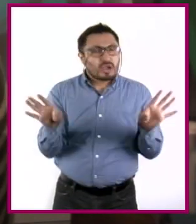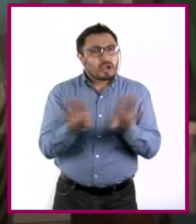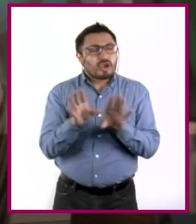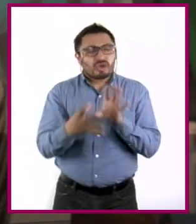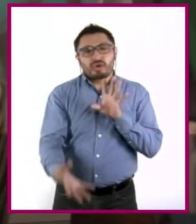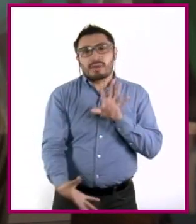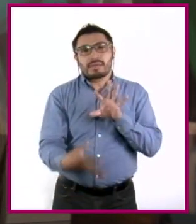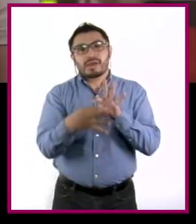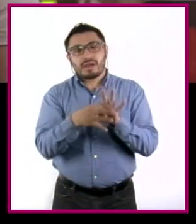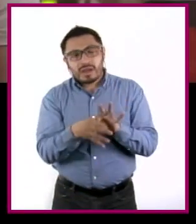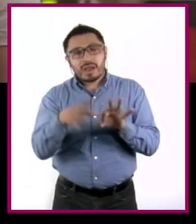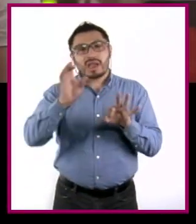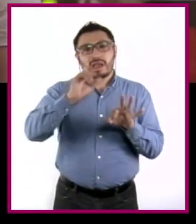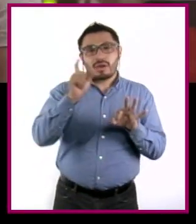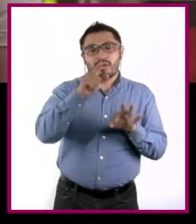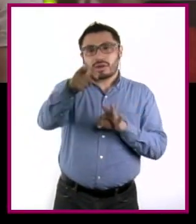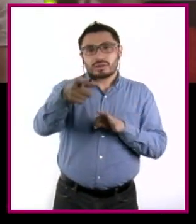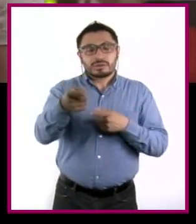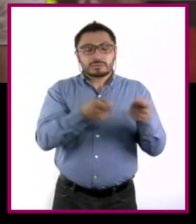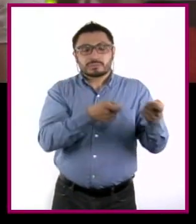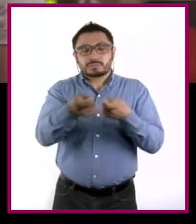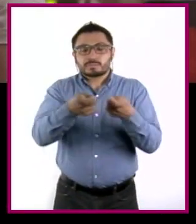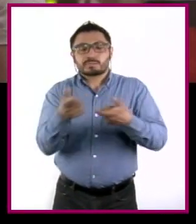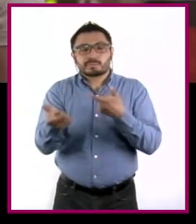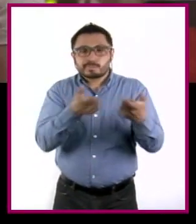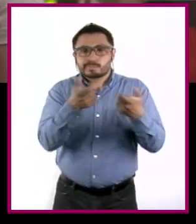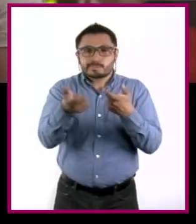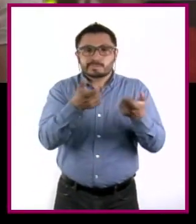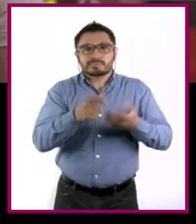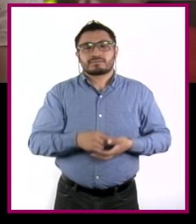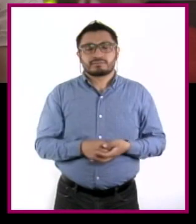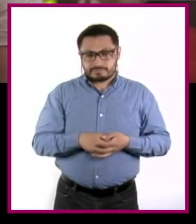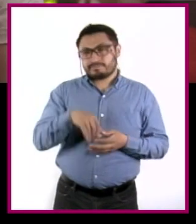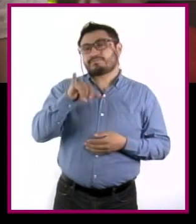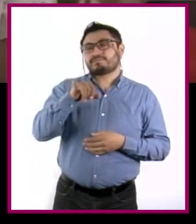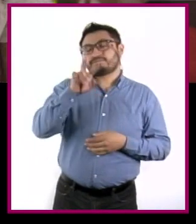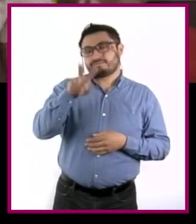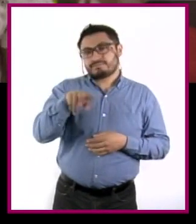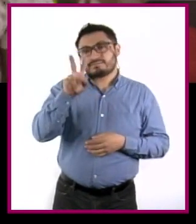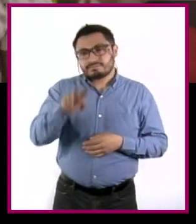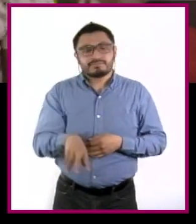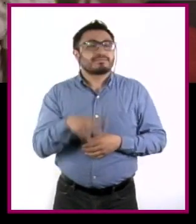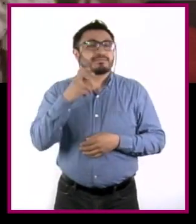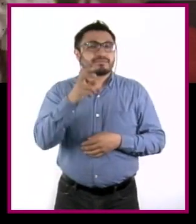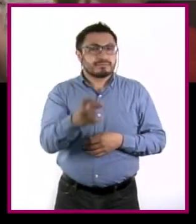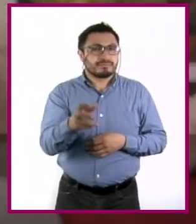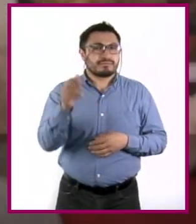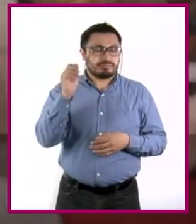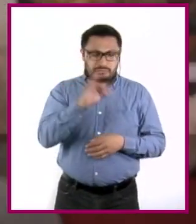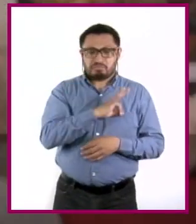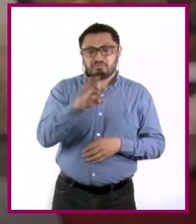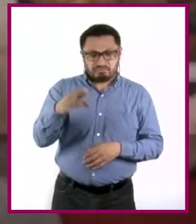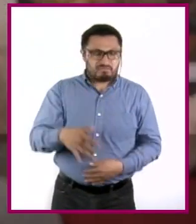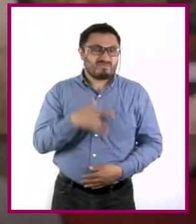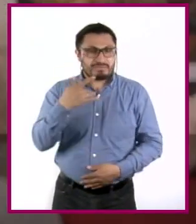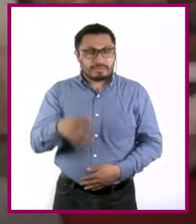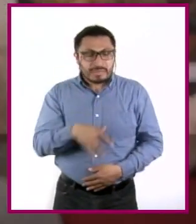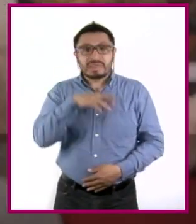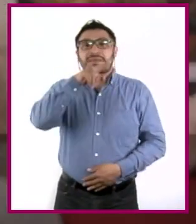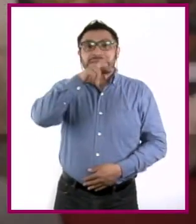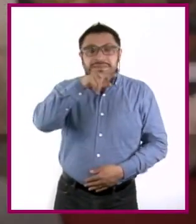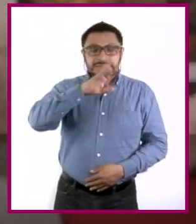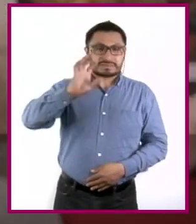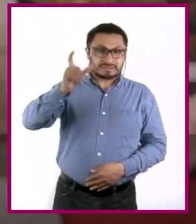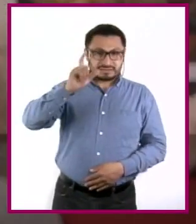hacemos de nuestras finanzas o de nuestro dinero. Cierto, porque constantemente podemos sentirnos preocupados